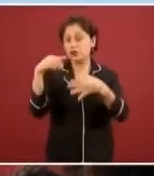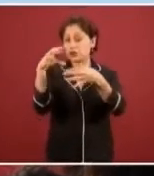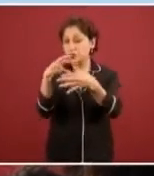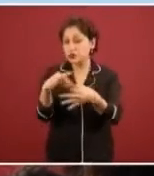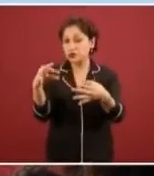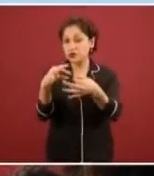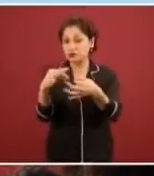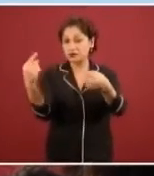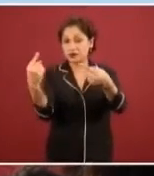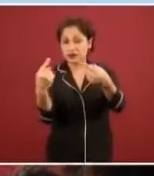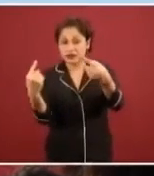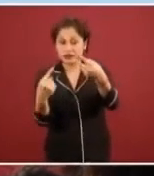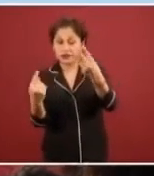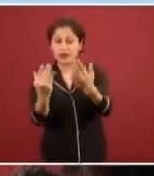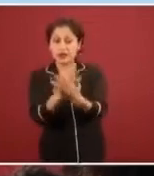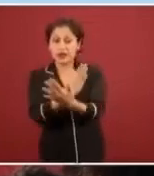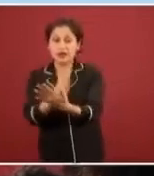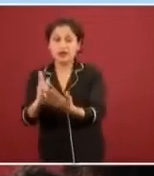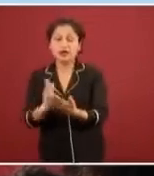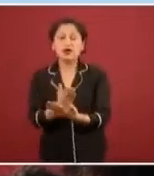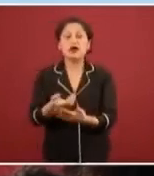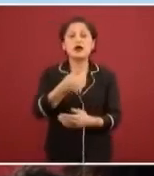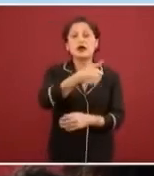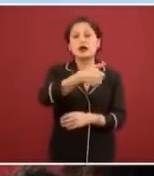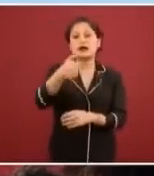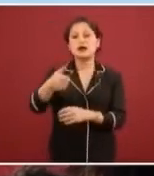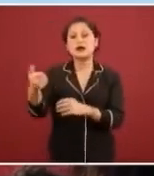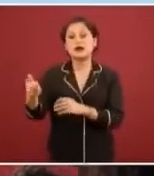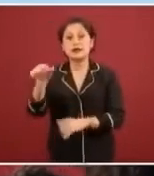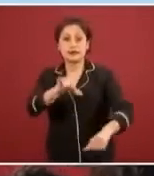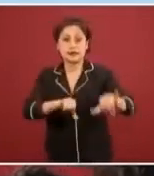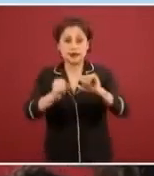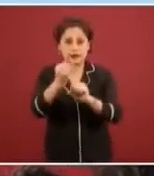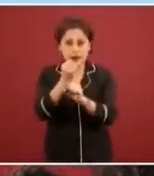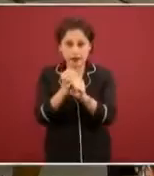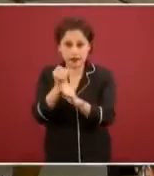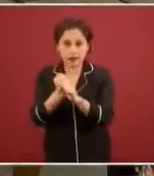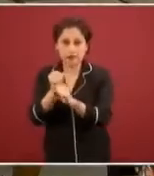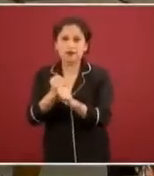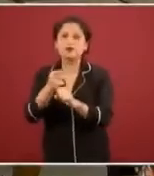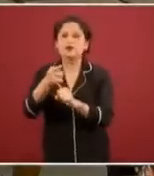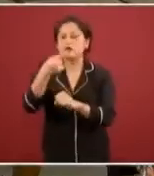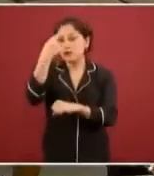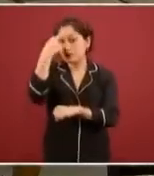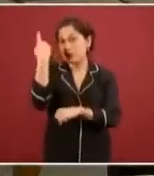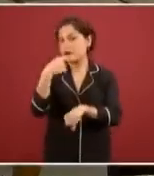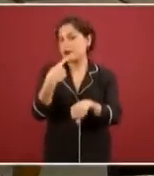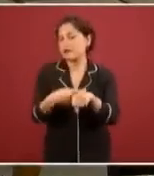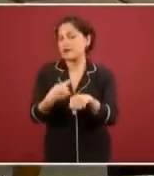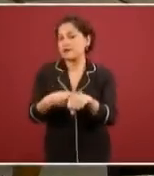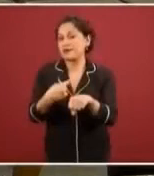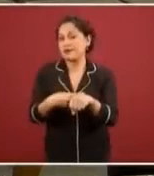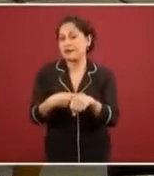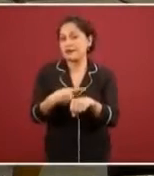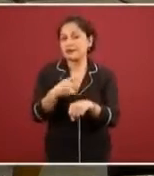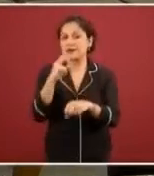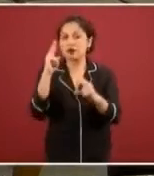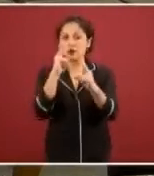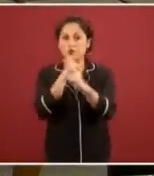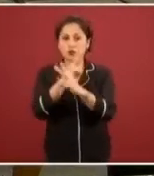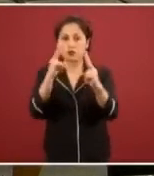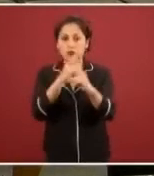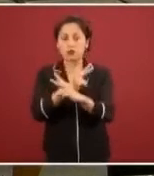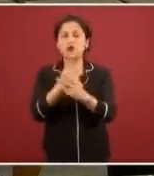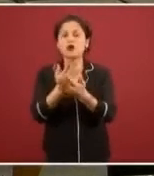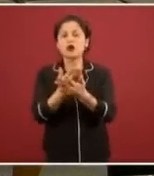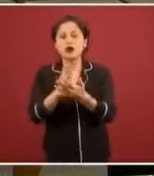laboratorio en las unidades monitoras de enfermedad respiratoria y además queremos tener el detalle de las condiciones